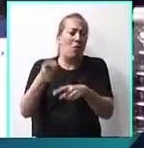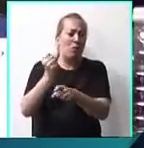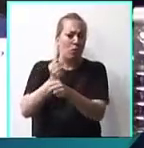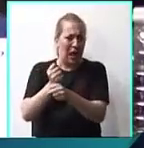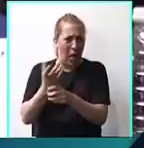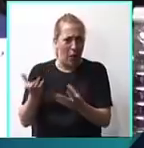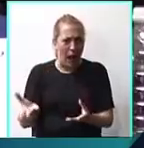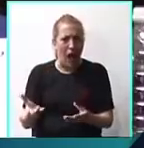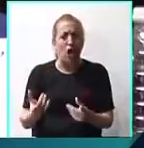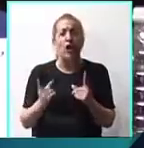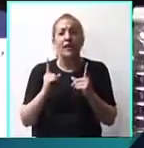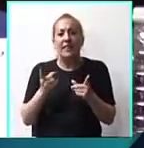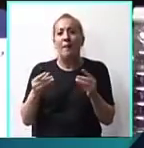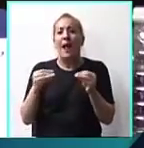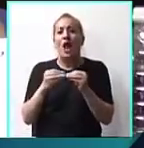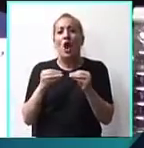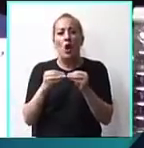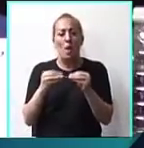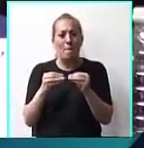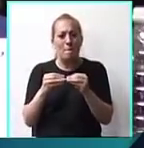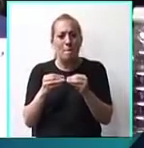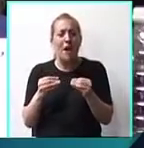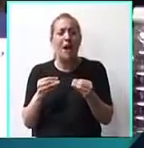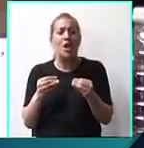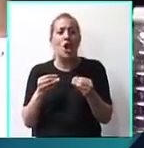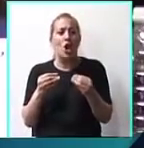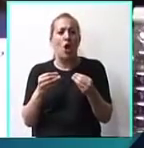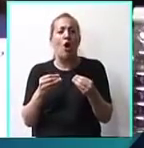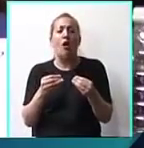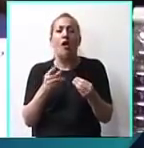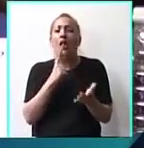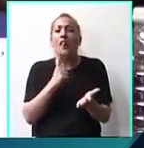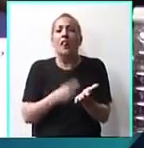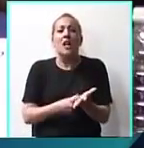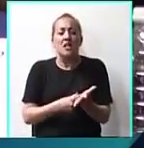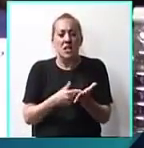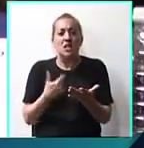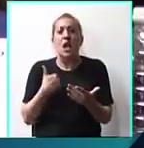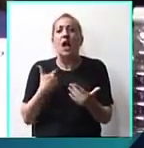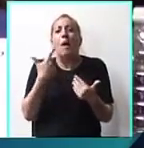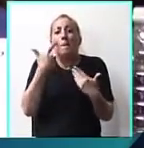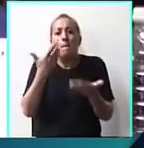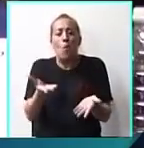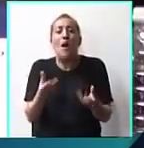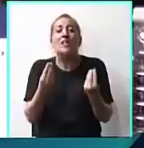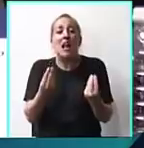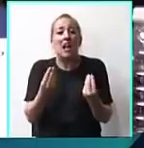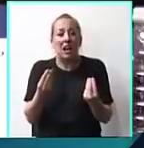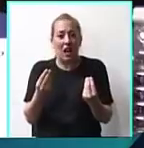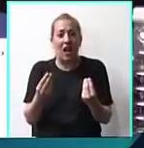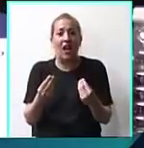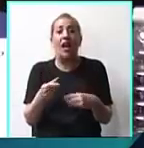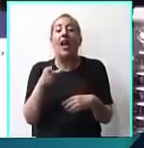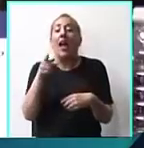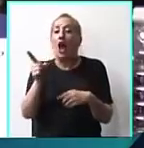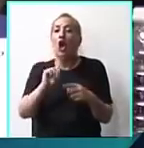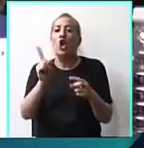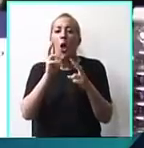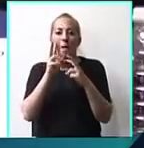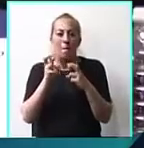y a los compañeros de la poderosa. Se decidió deliberadamente, lo tenemos demostrado en la causa, pero sabe que eso no se investiga.